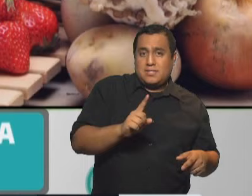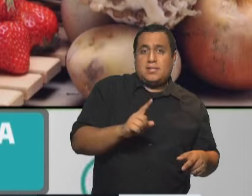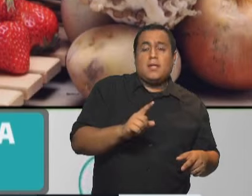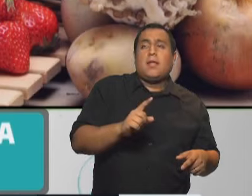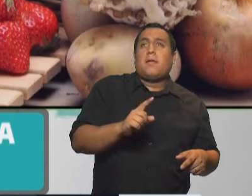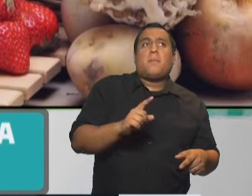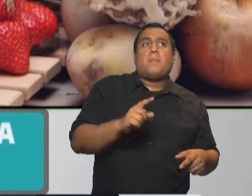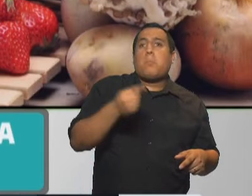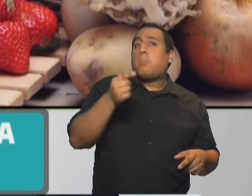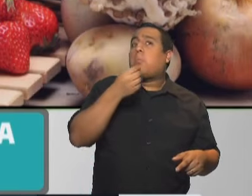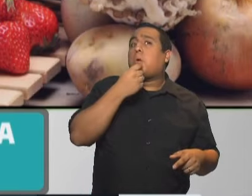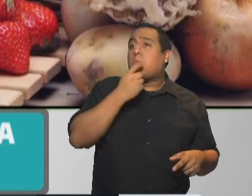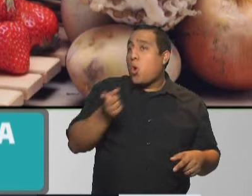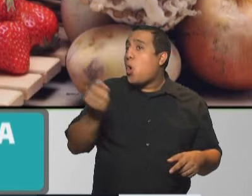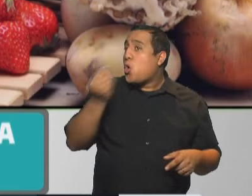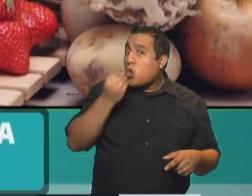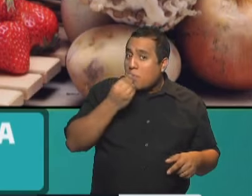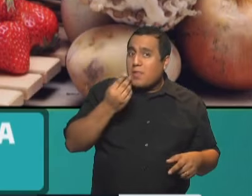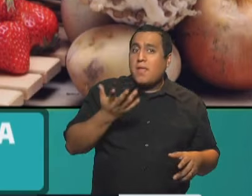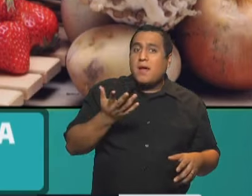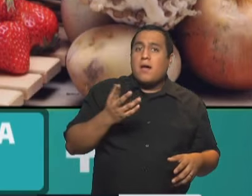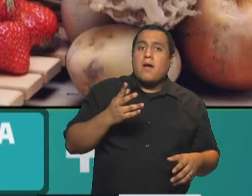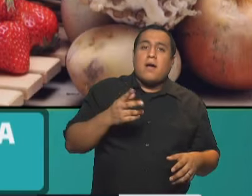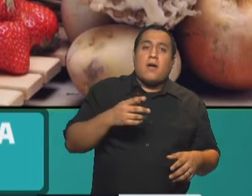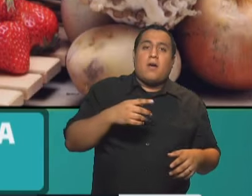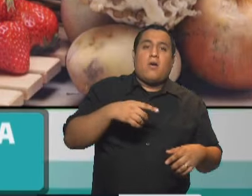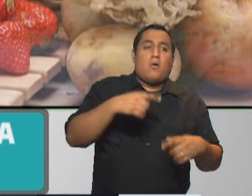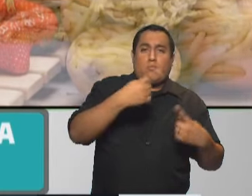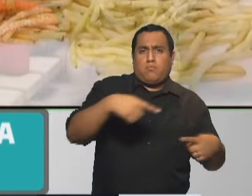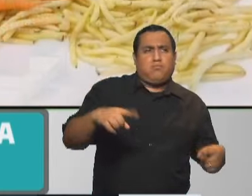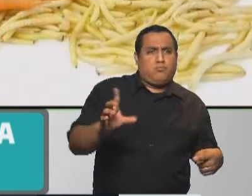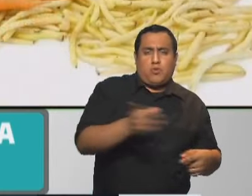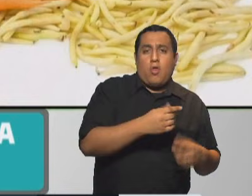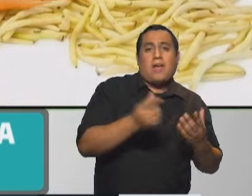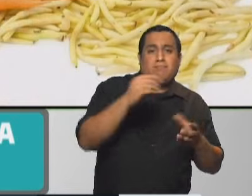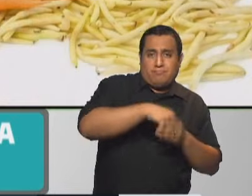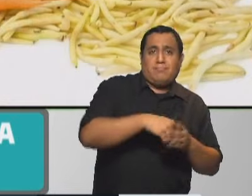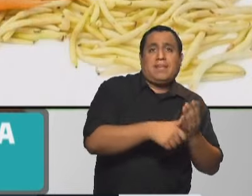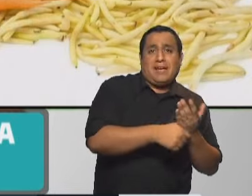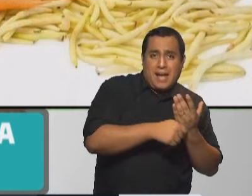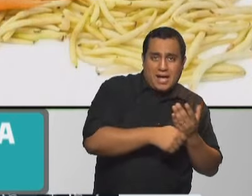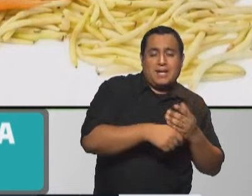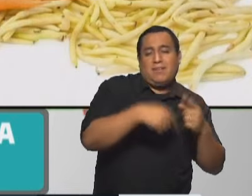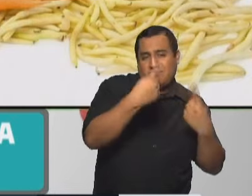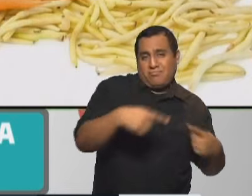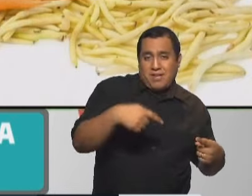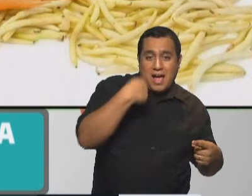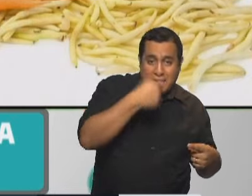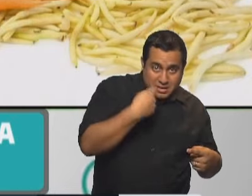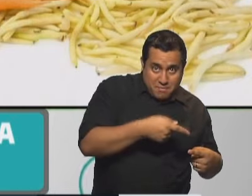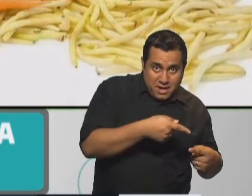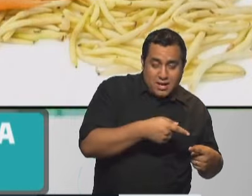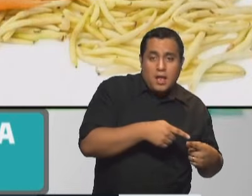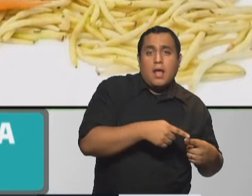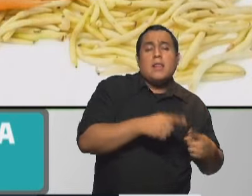esta alimentación omnívora o donde se incluyen alimentos de origen animal también